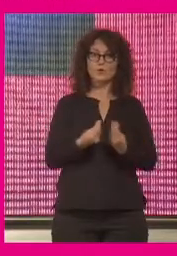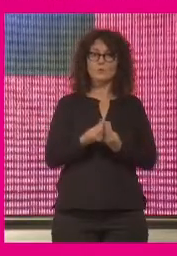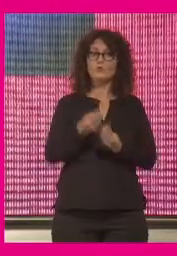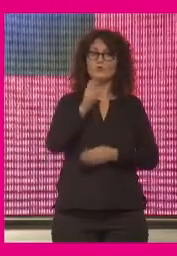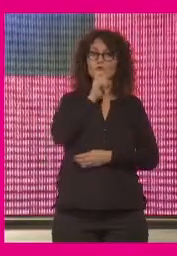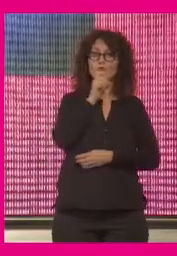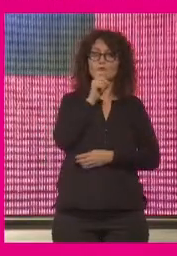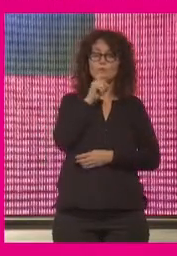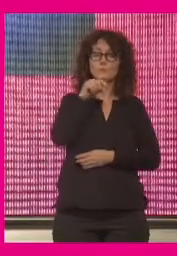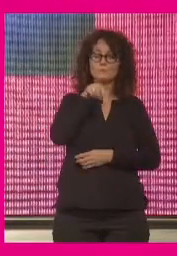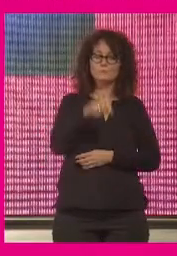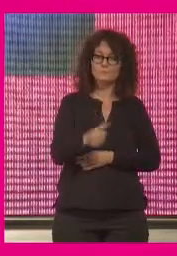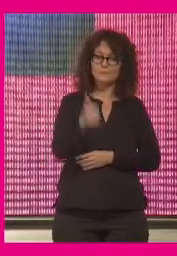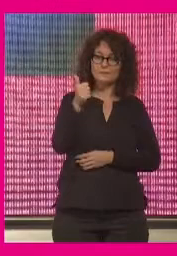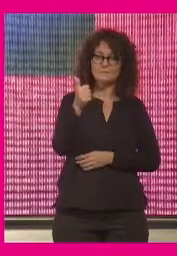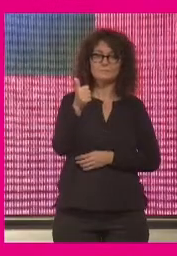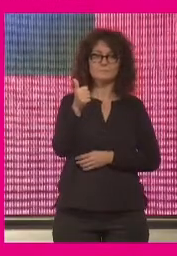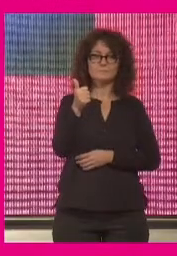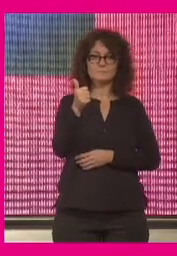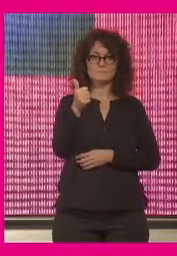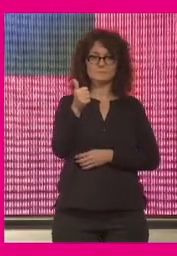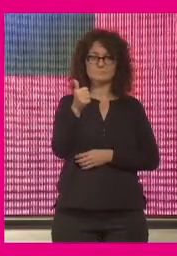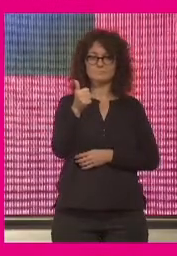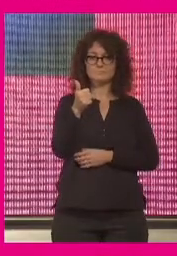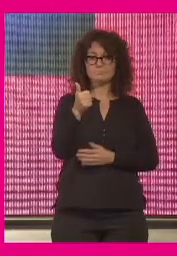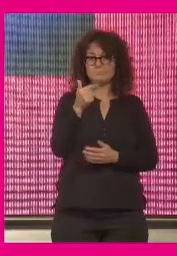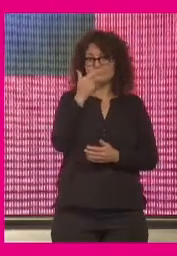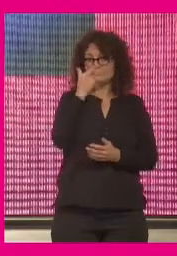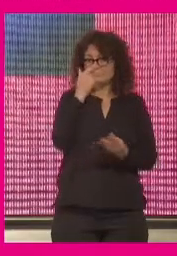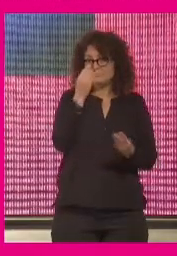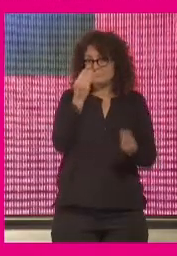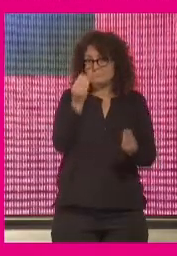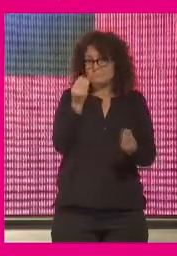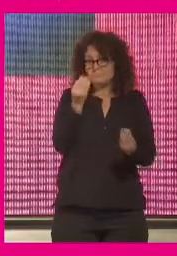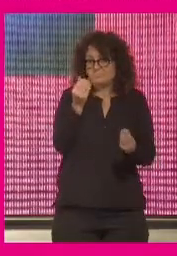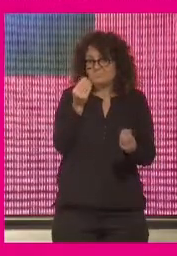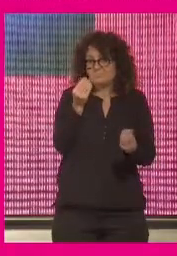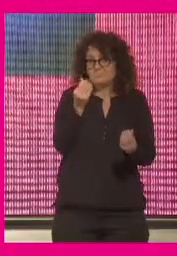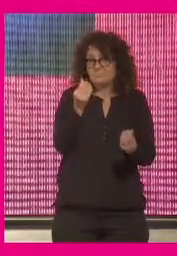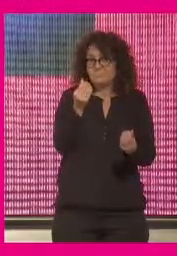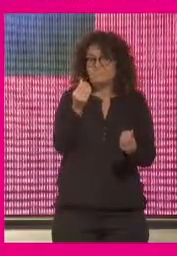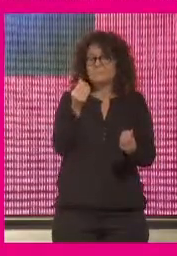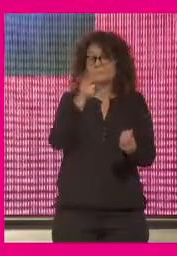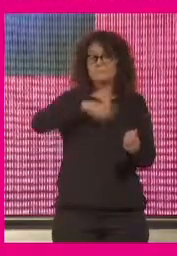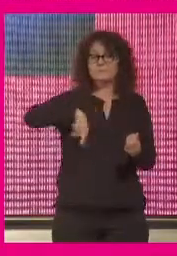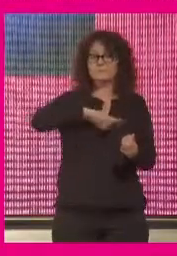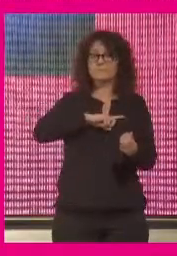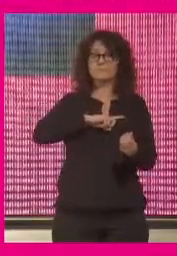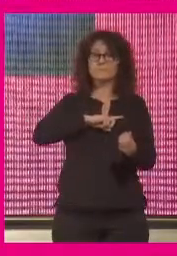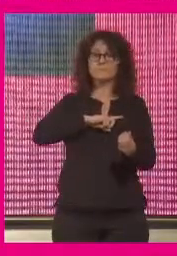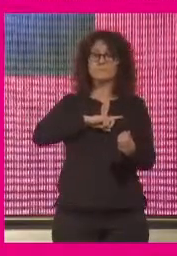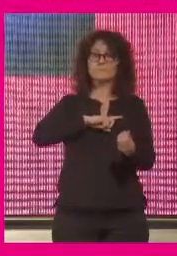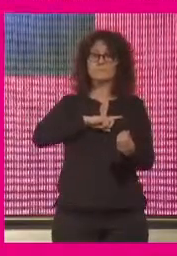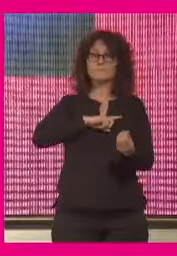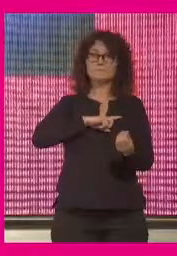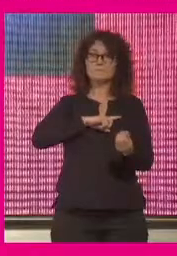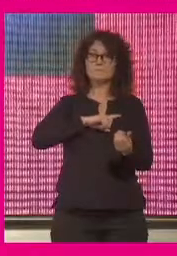ahí es donde entramos más en el terreno especulativo y realmente yo creo que hemos vivido una